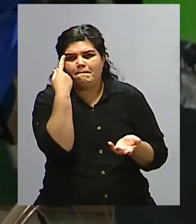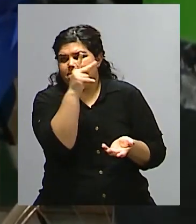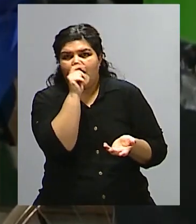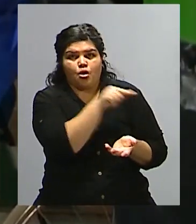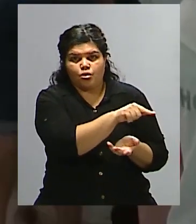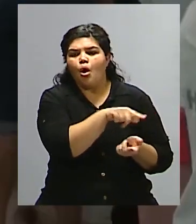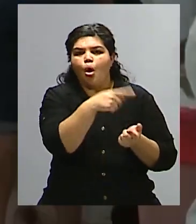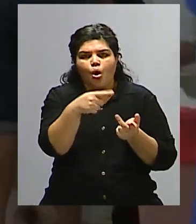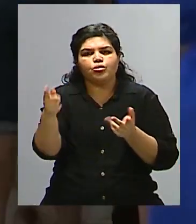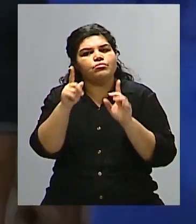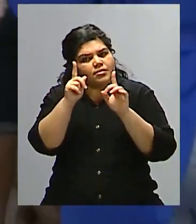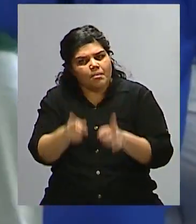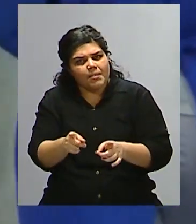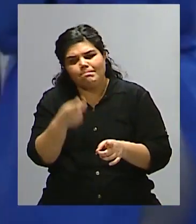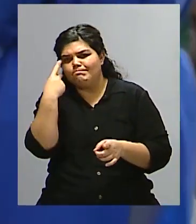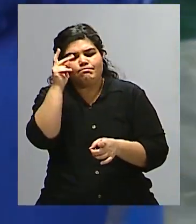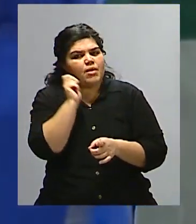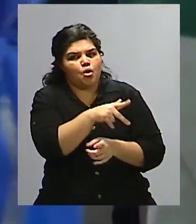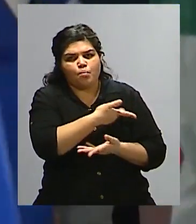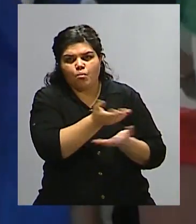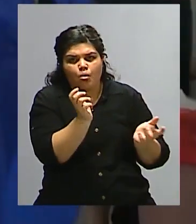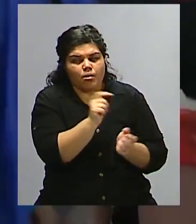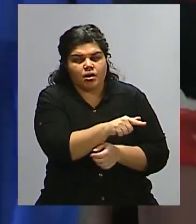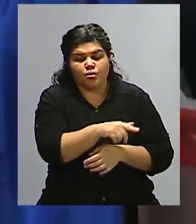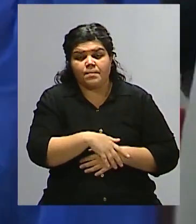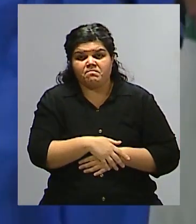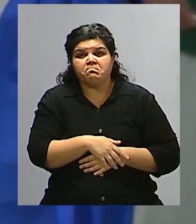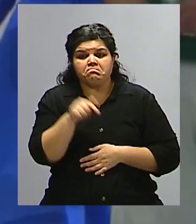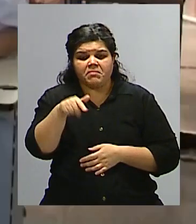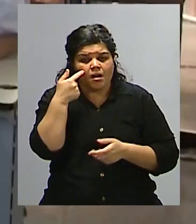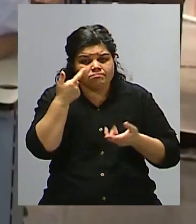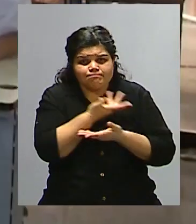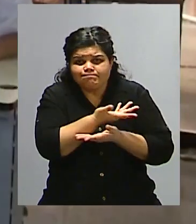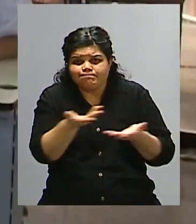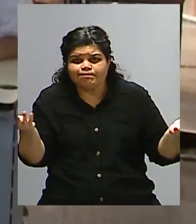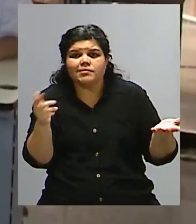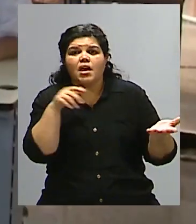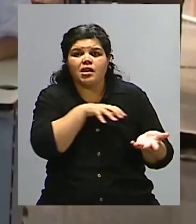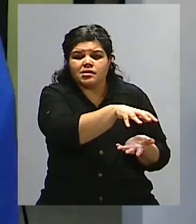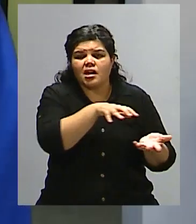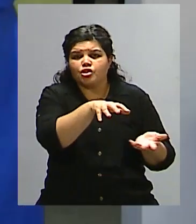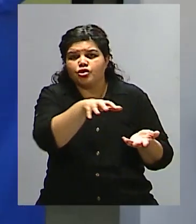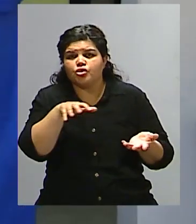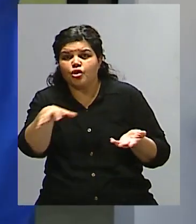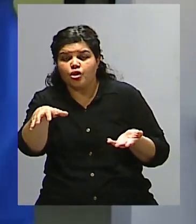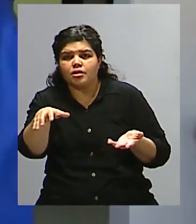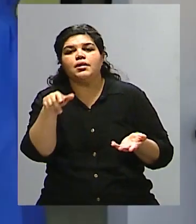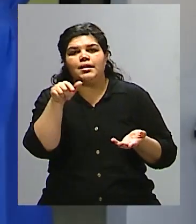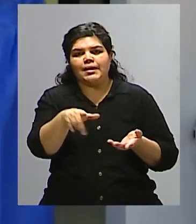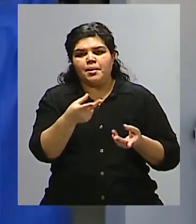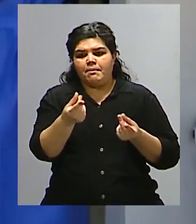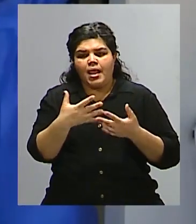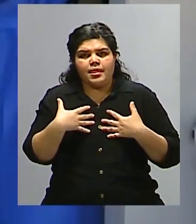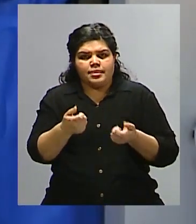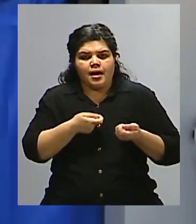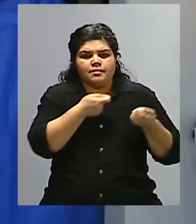nos deja como escuetos, márgenes muy exiguos para financiar los sistemas sanitarios. Por